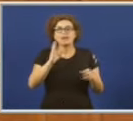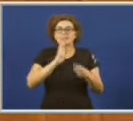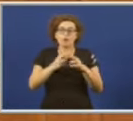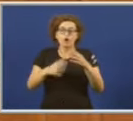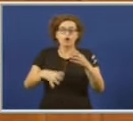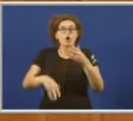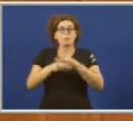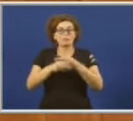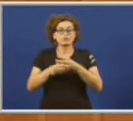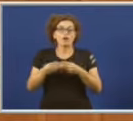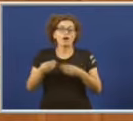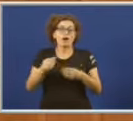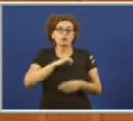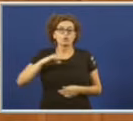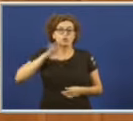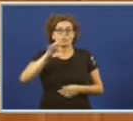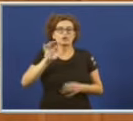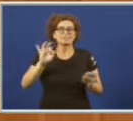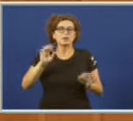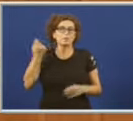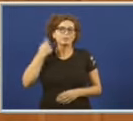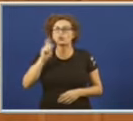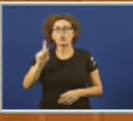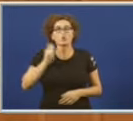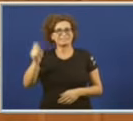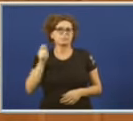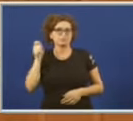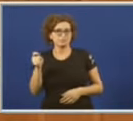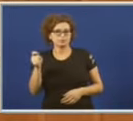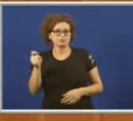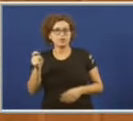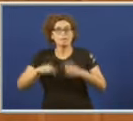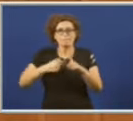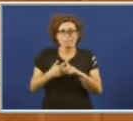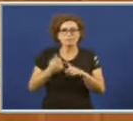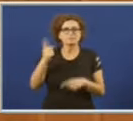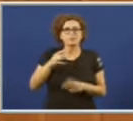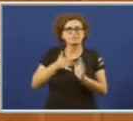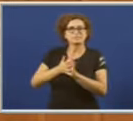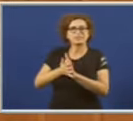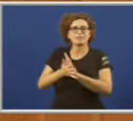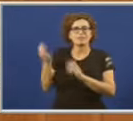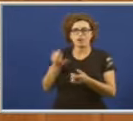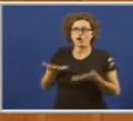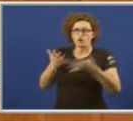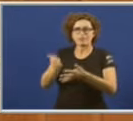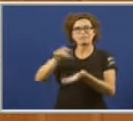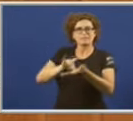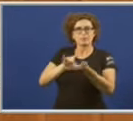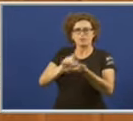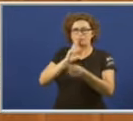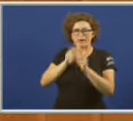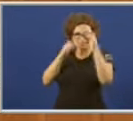autonómico das non contributivas. Mas tamén significa garantir servizos de atención